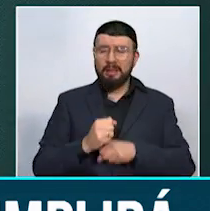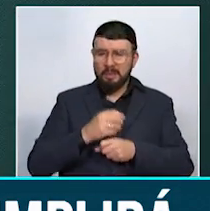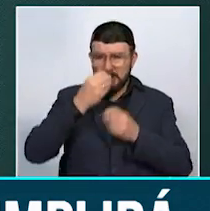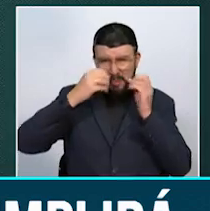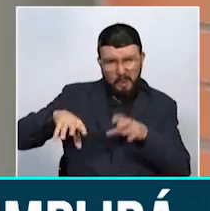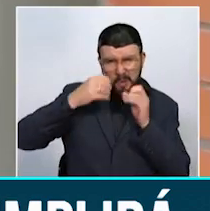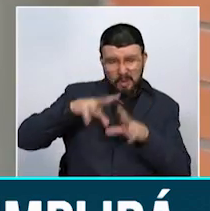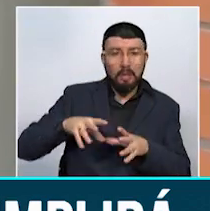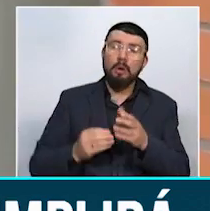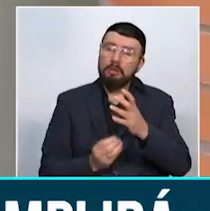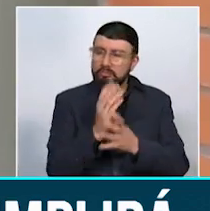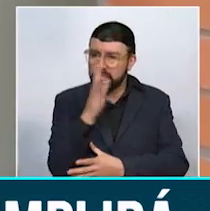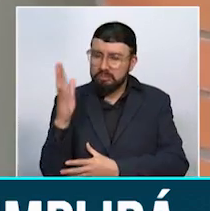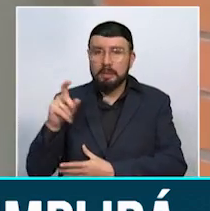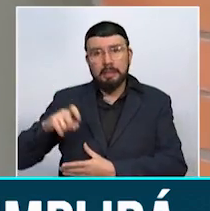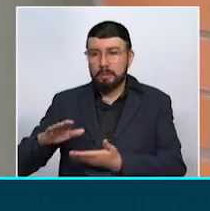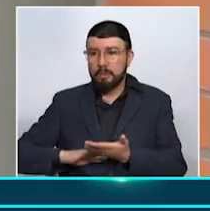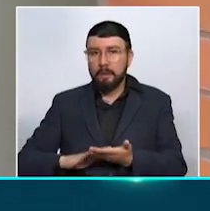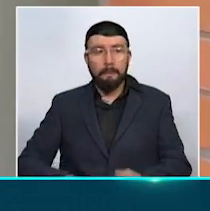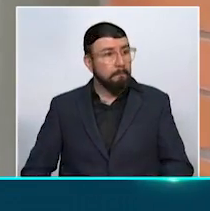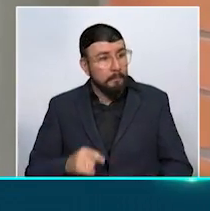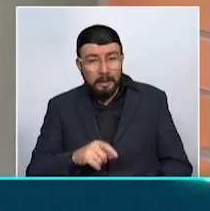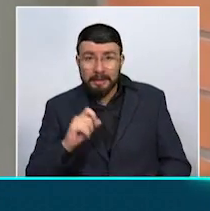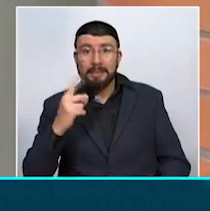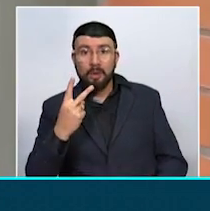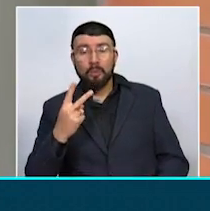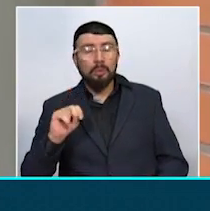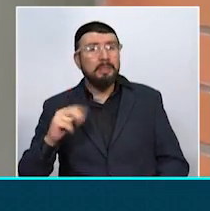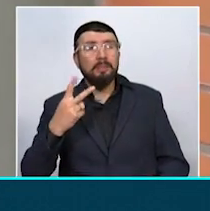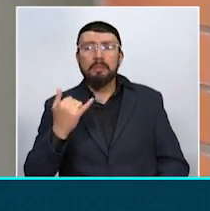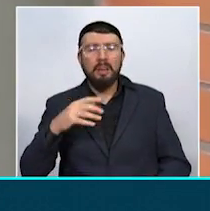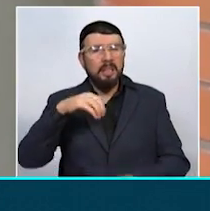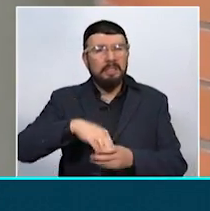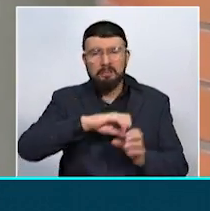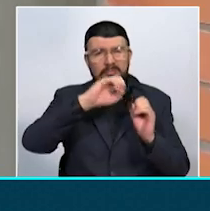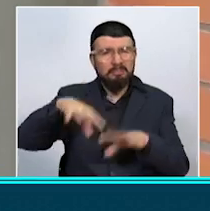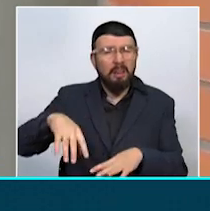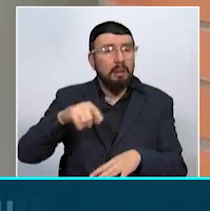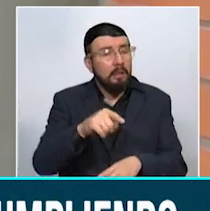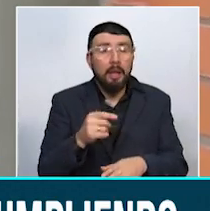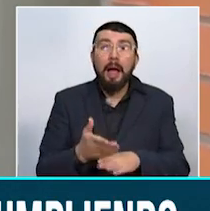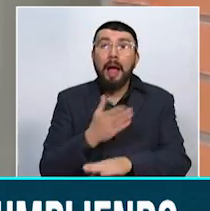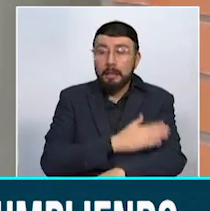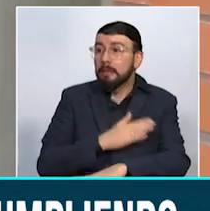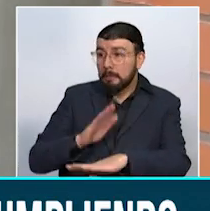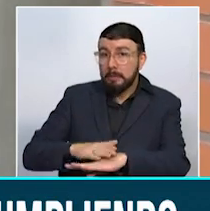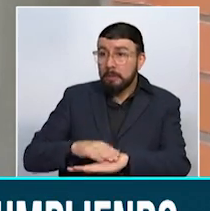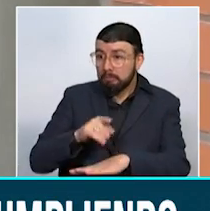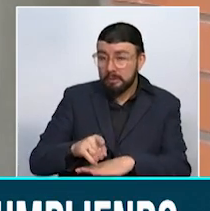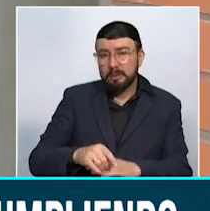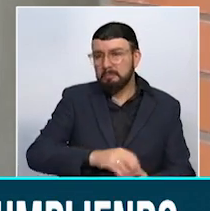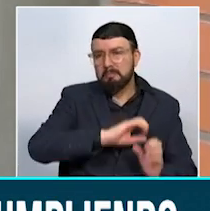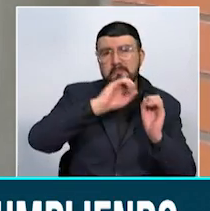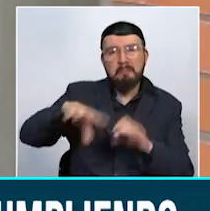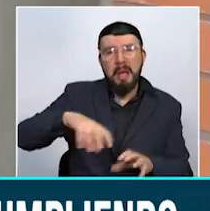sanitario. El segundo vaso que tiene que ver con las azucenas era un vaso que ellos habían solicitado autorización para empezar